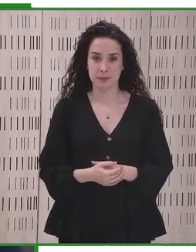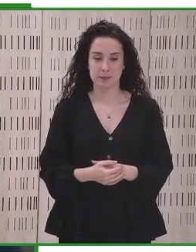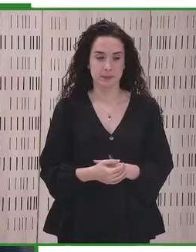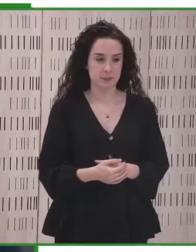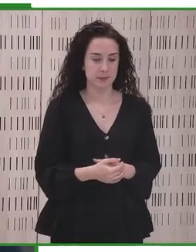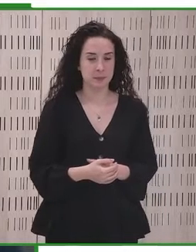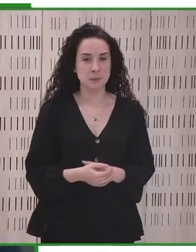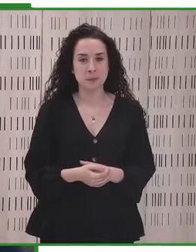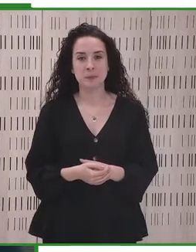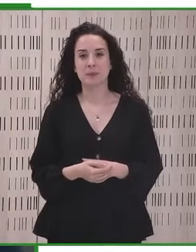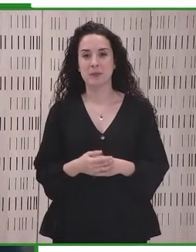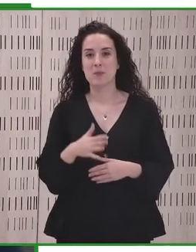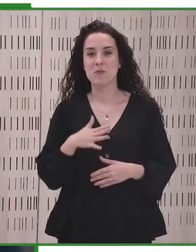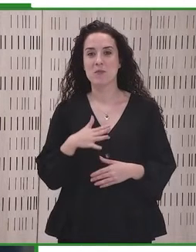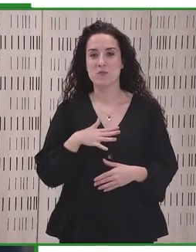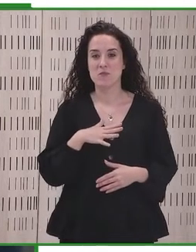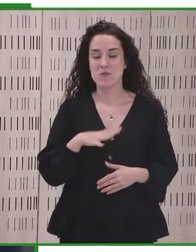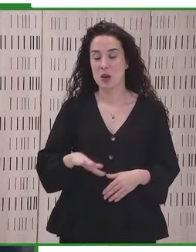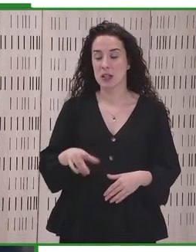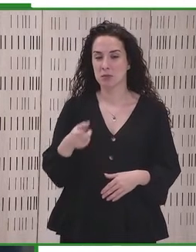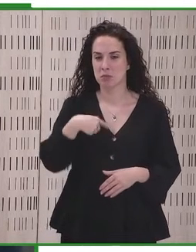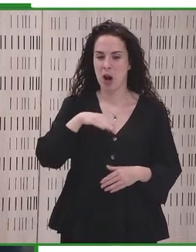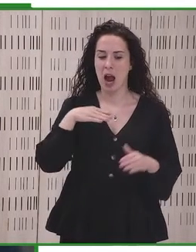todos sus ciudadanos.